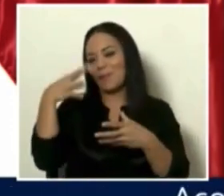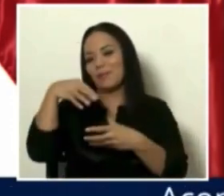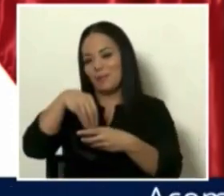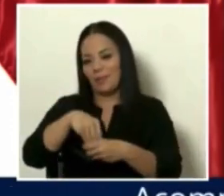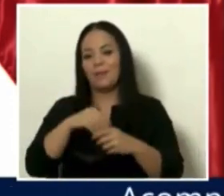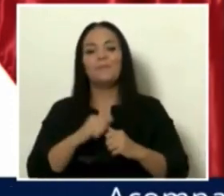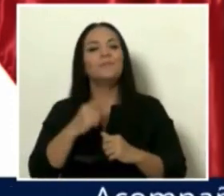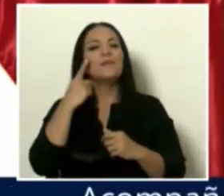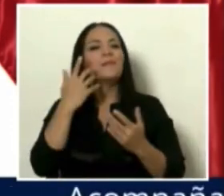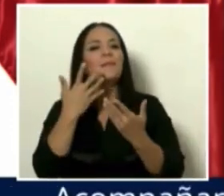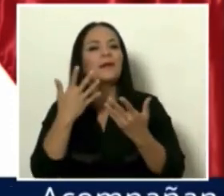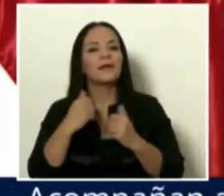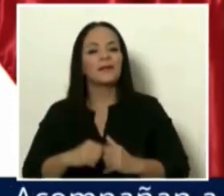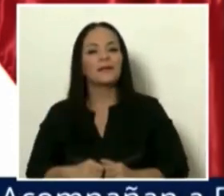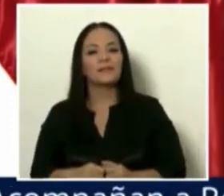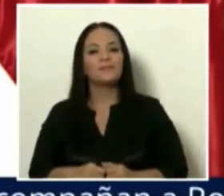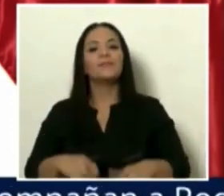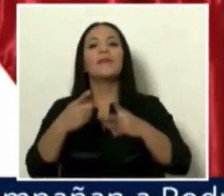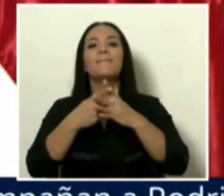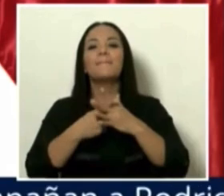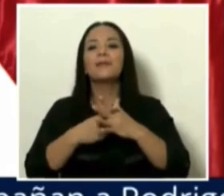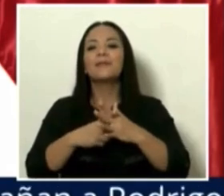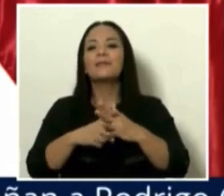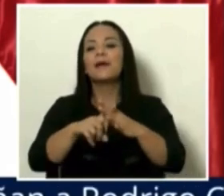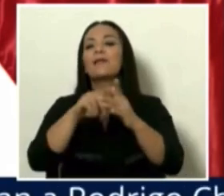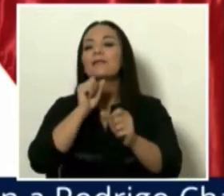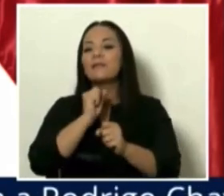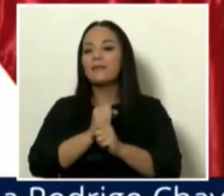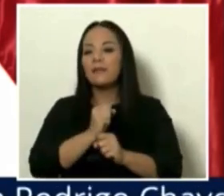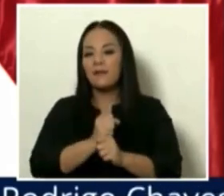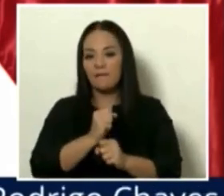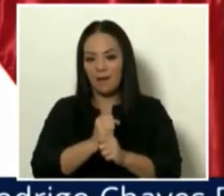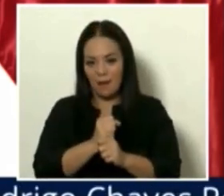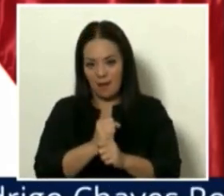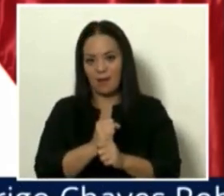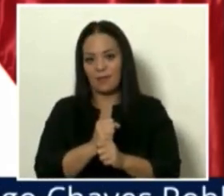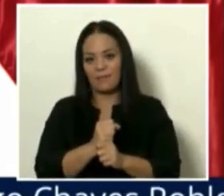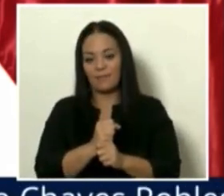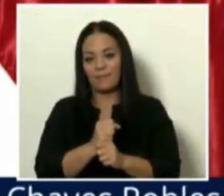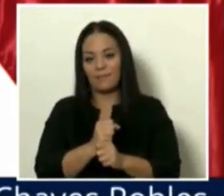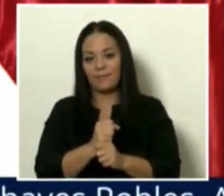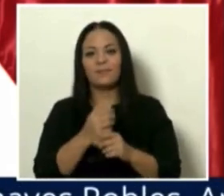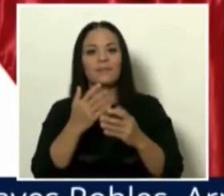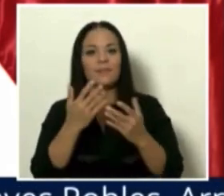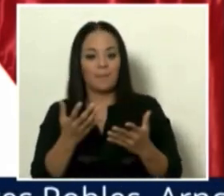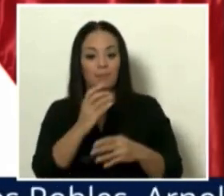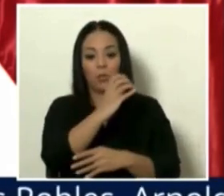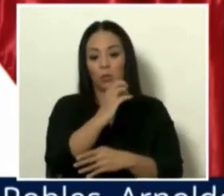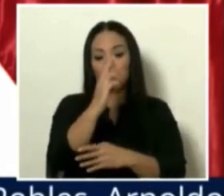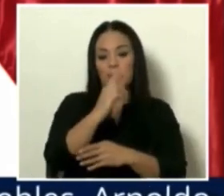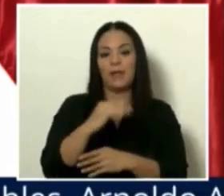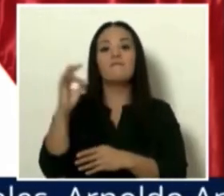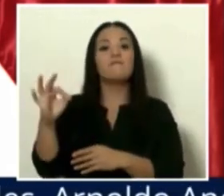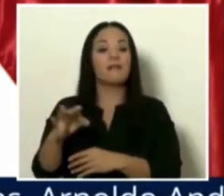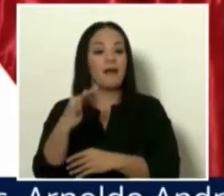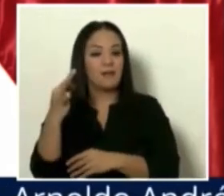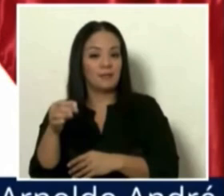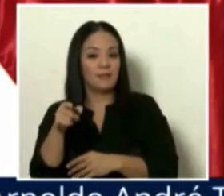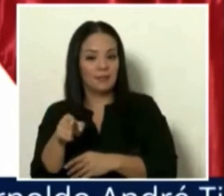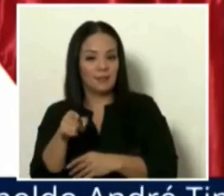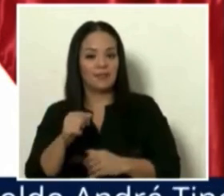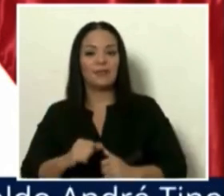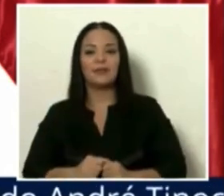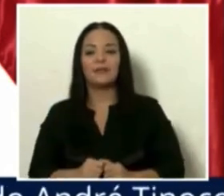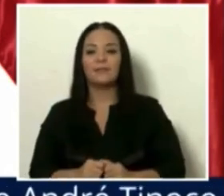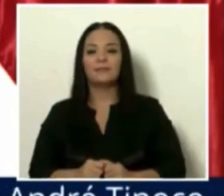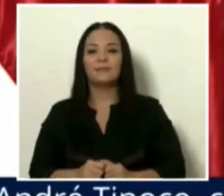para empezar el trabajo que Costa Rica y Francia tienen como